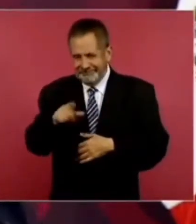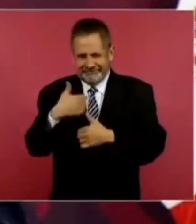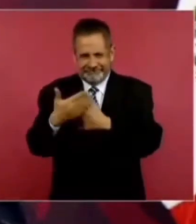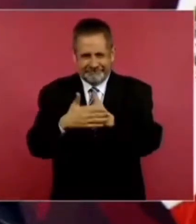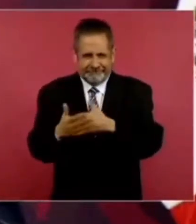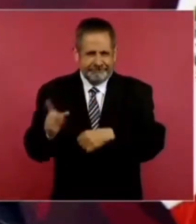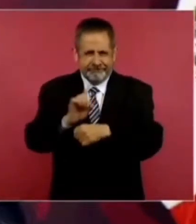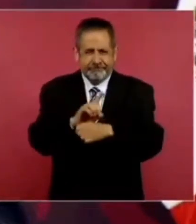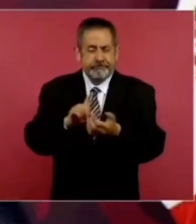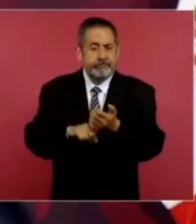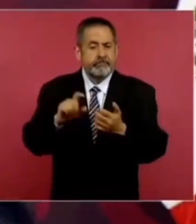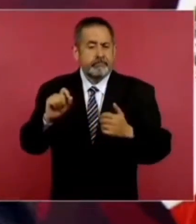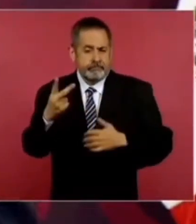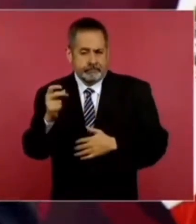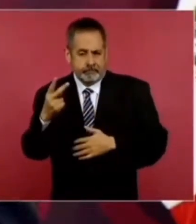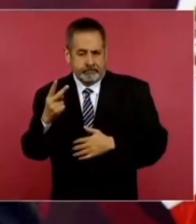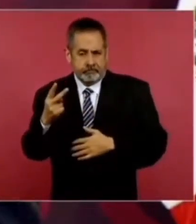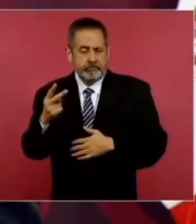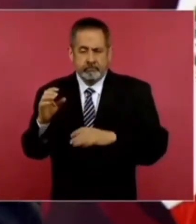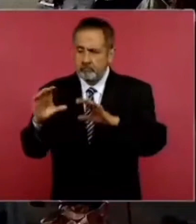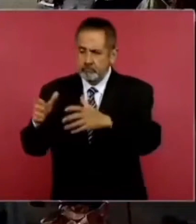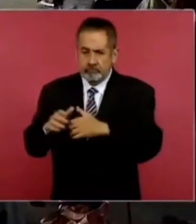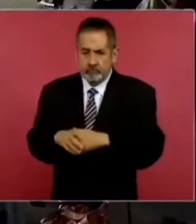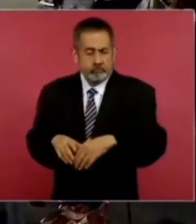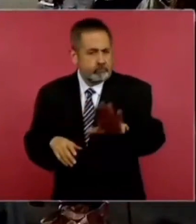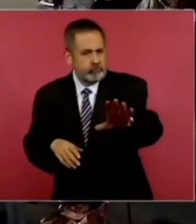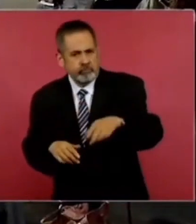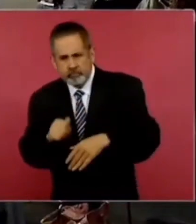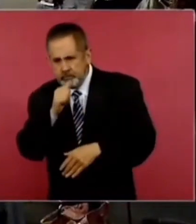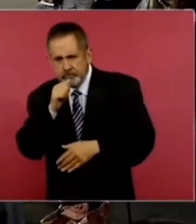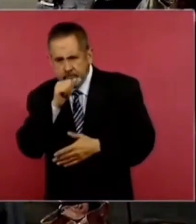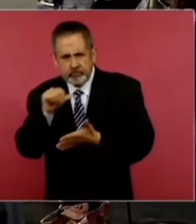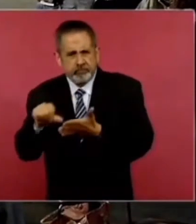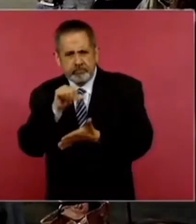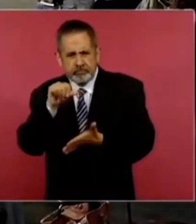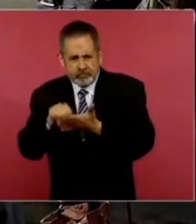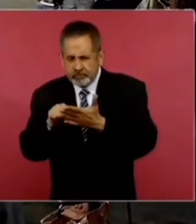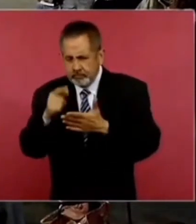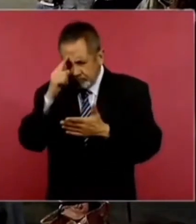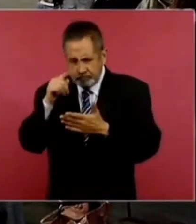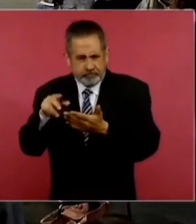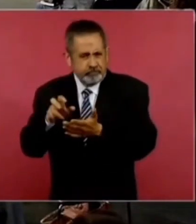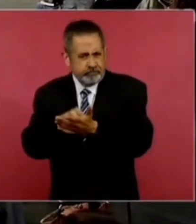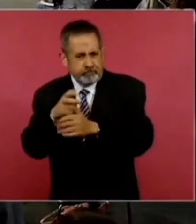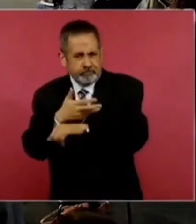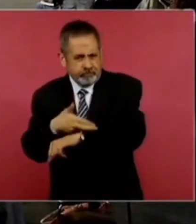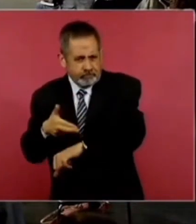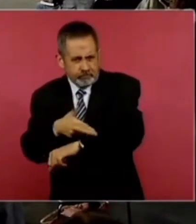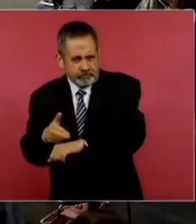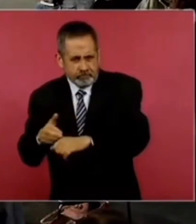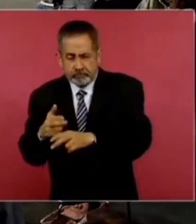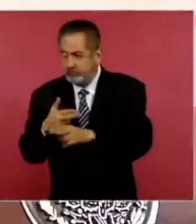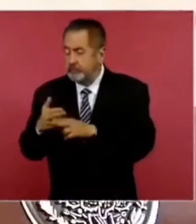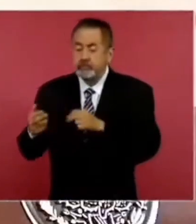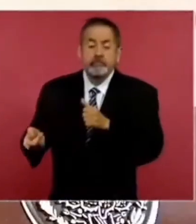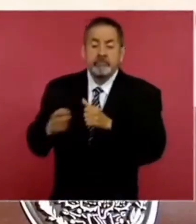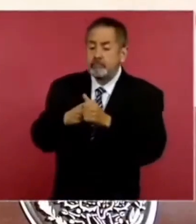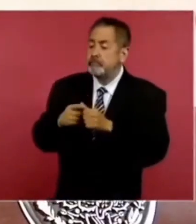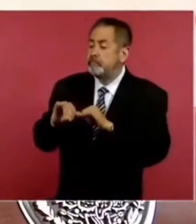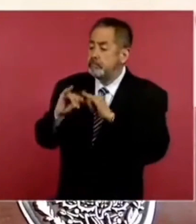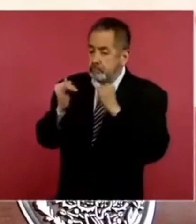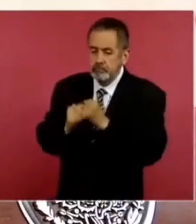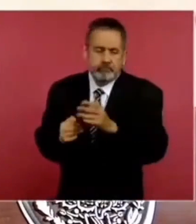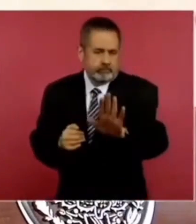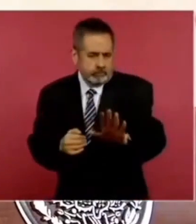del día 22. Entonces, ¿todavía no hay centros de movilidad migratoria? Nada, ningún centro todadino, hasta después de que sea esta reunión. Sí, sí.